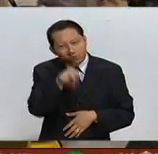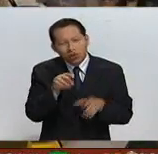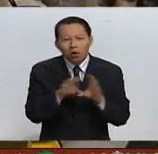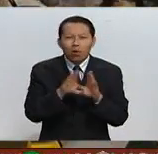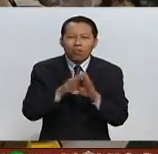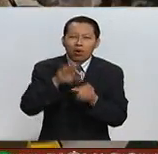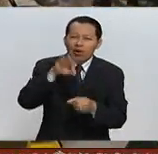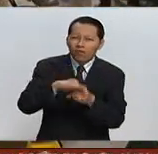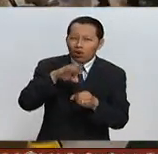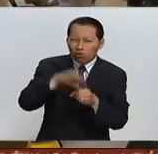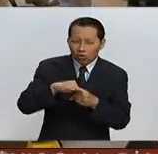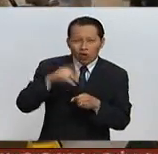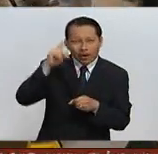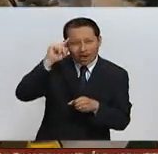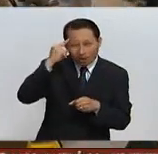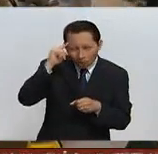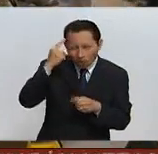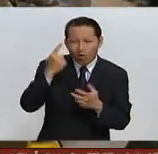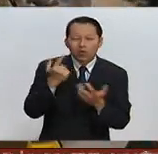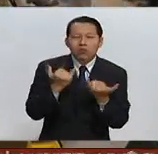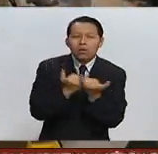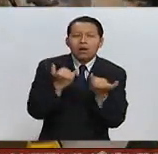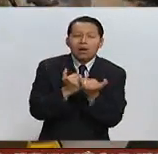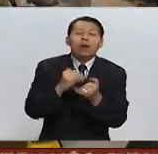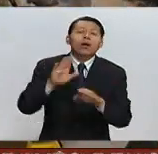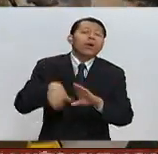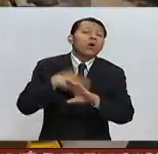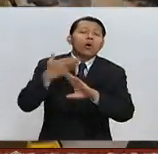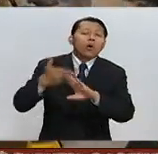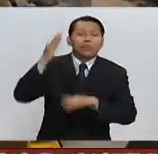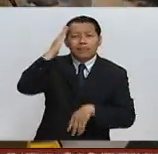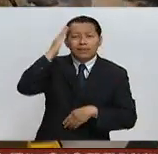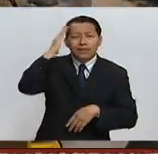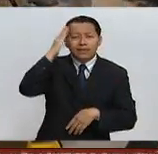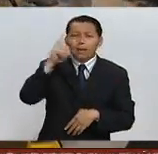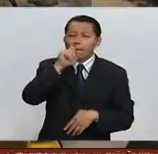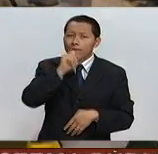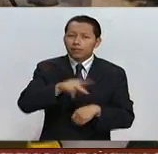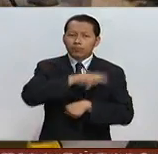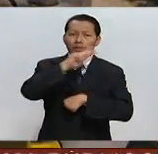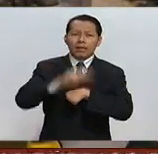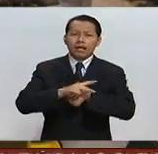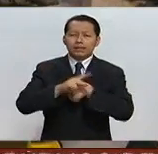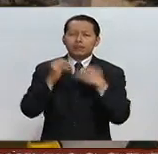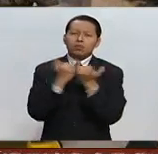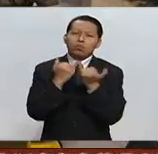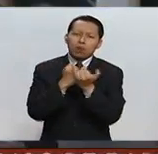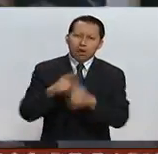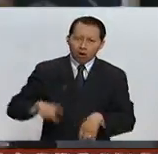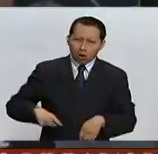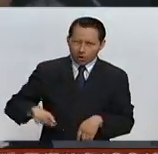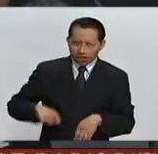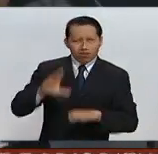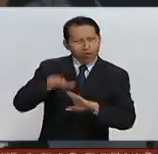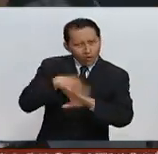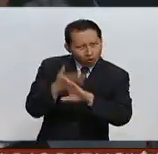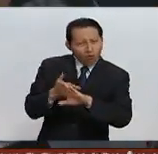el voto del enojo y el voto en contra de los líderes de este país, en contra de los gobernantes, además de que